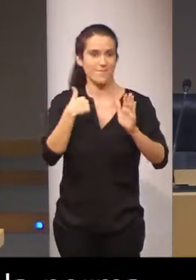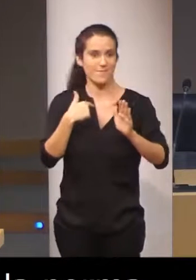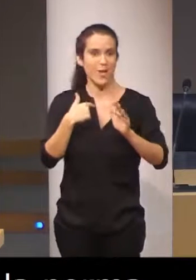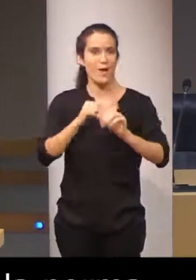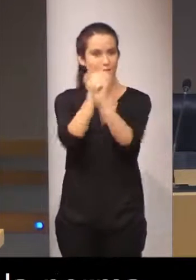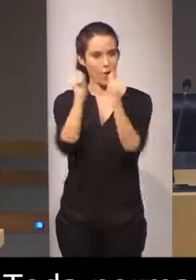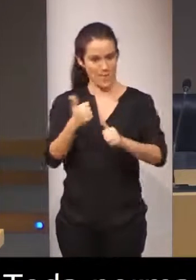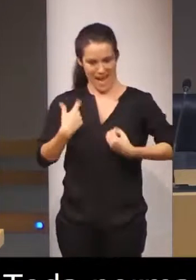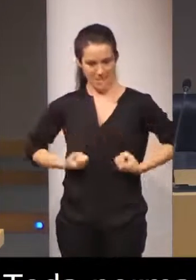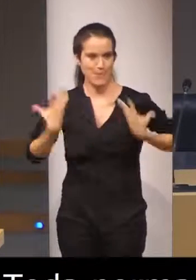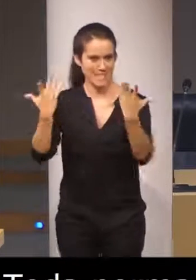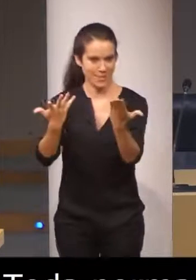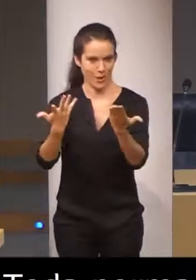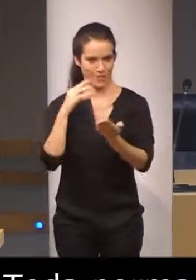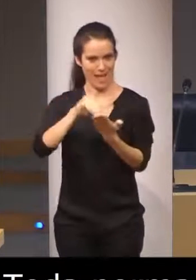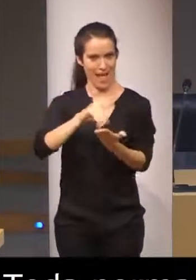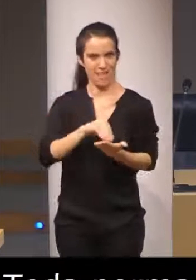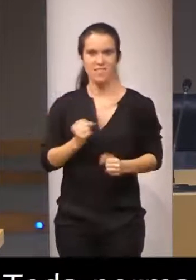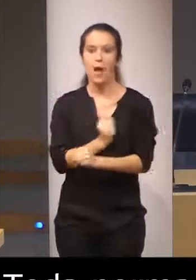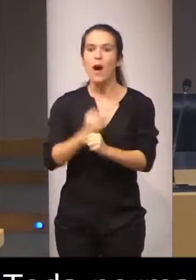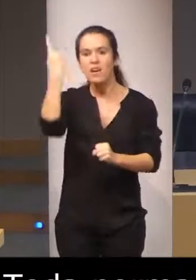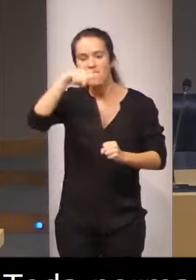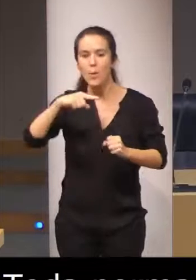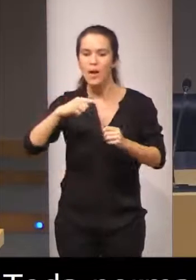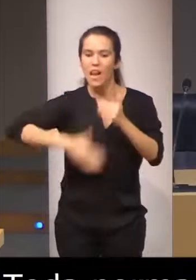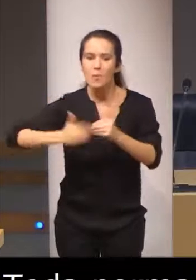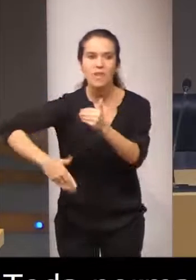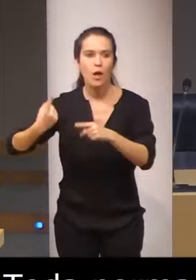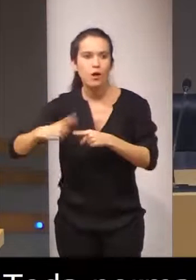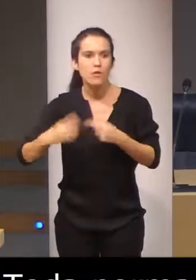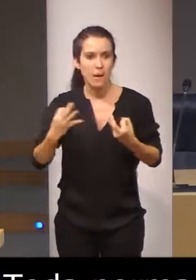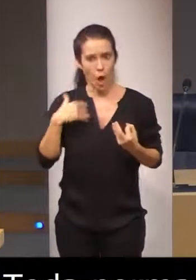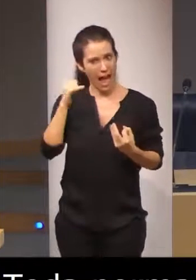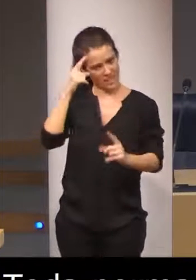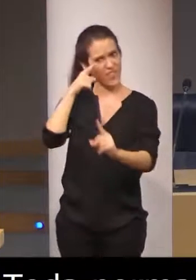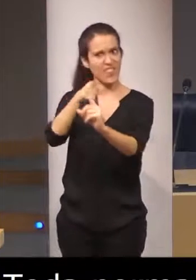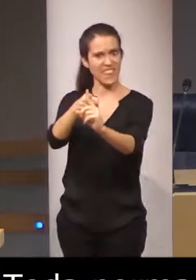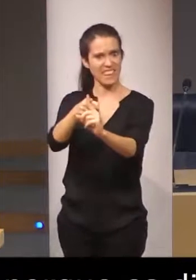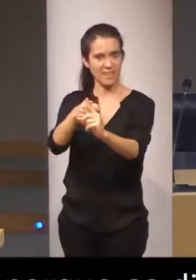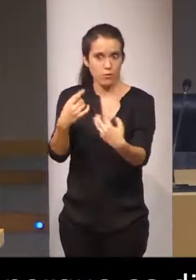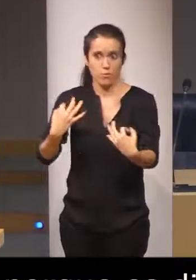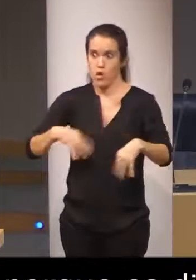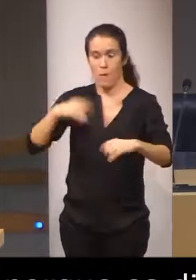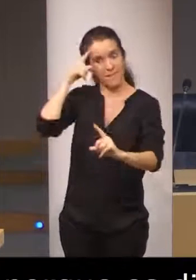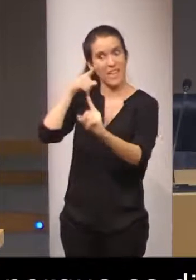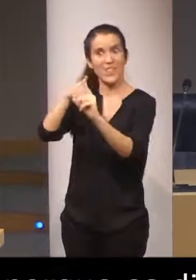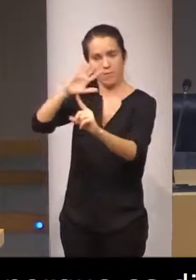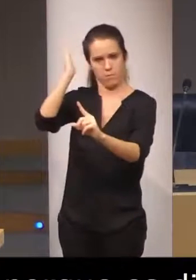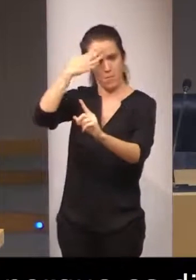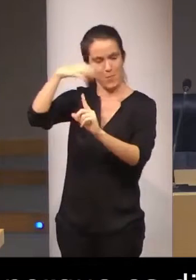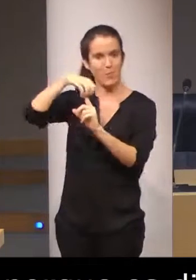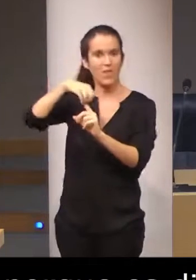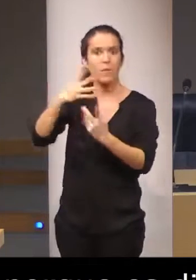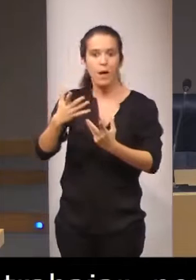para trabajar, persigue unos fines y el fin fundamental es la realización